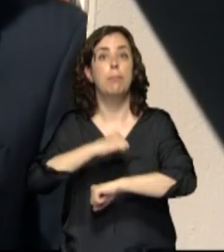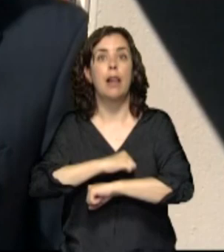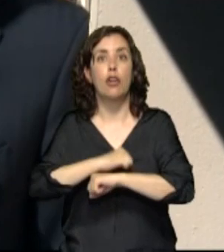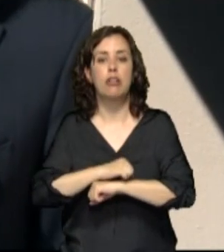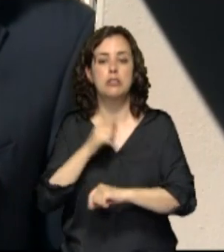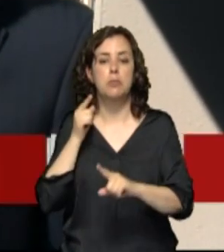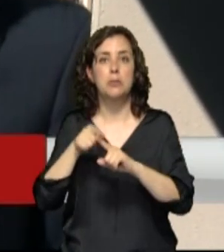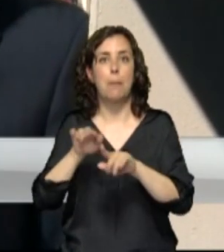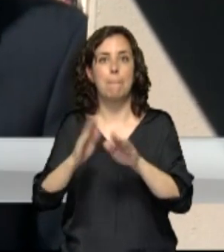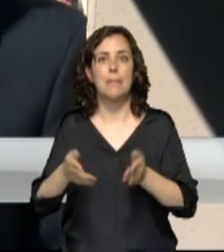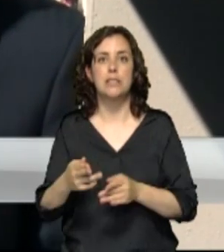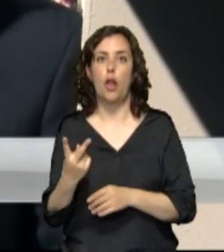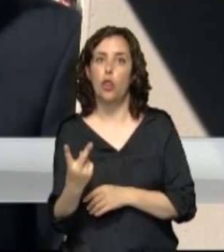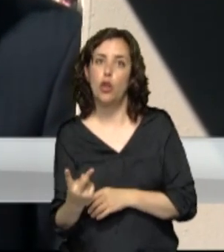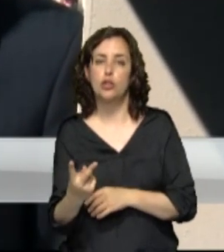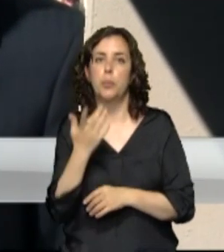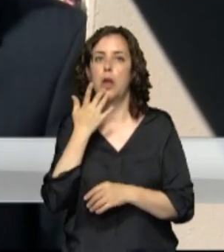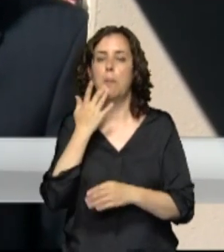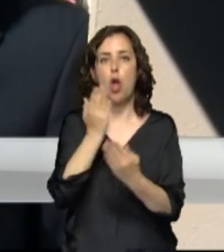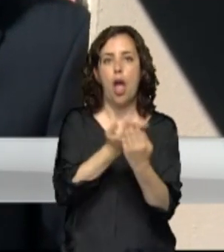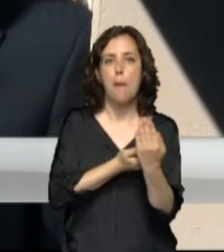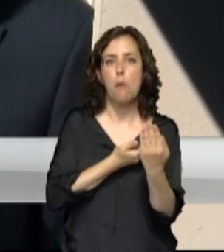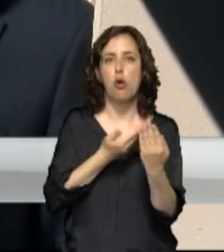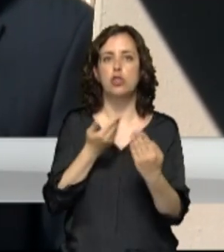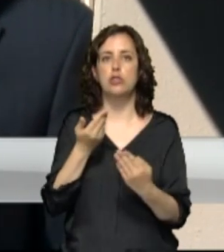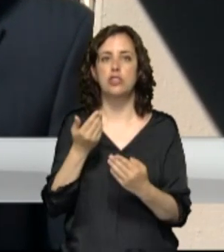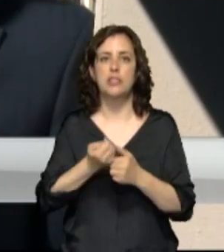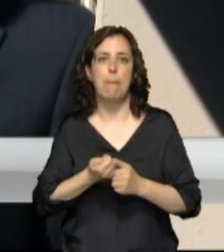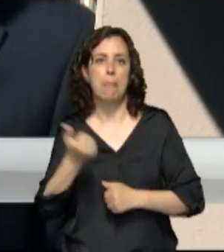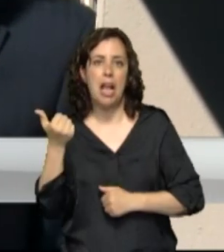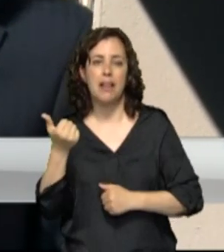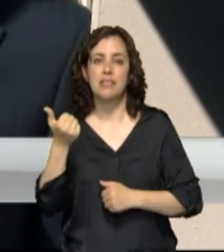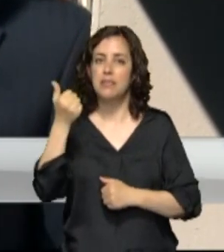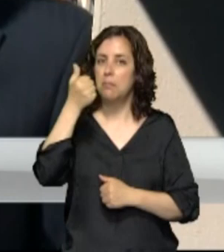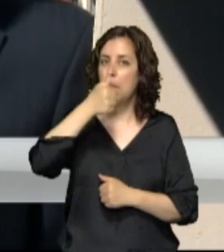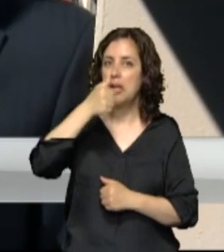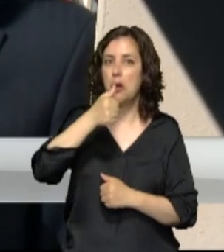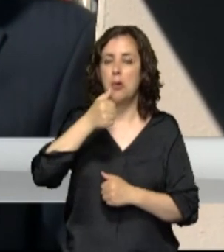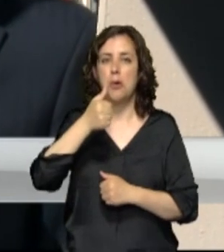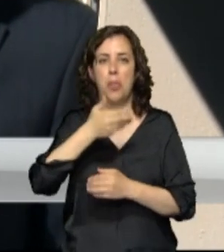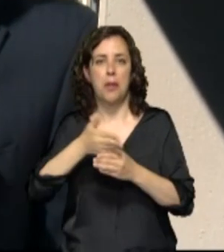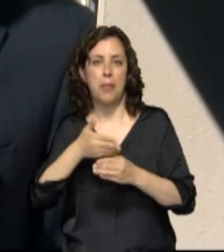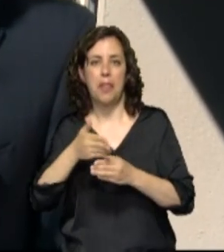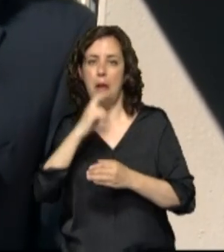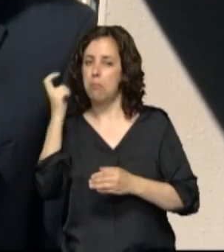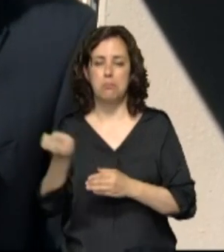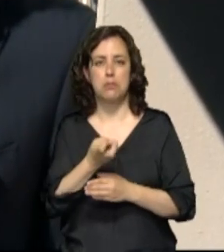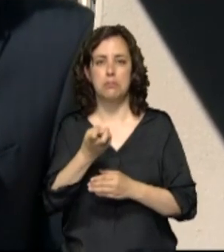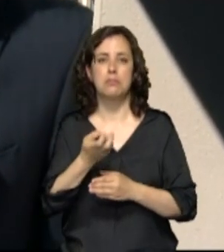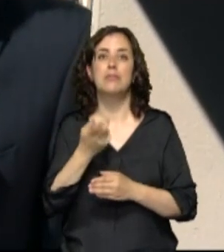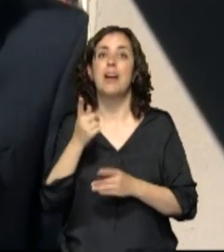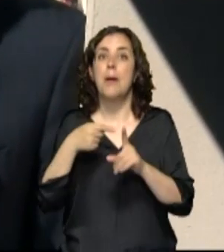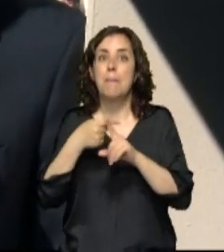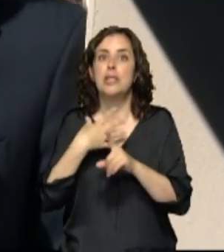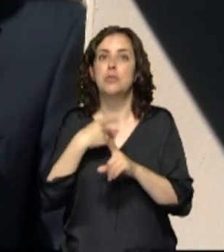ellos puedan disfrutar de una ración de jamón, acompañada con un buen champán, vino, cervezas, etc. Además, podrán